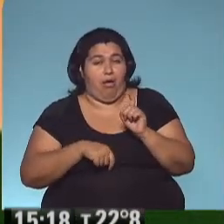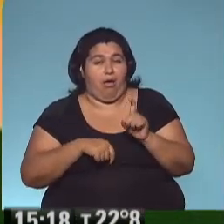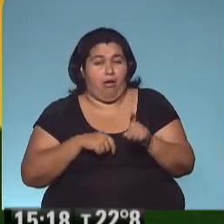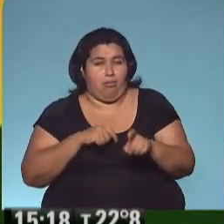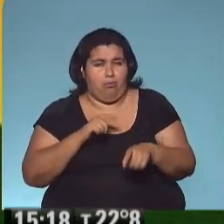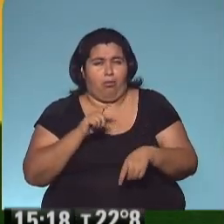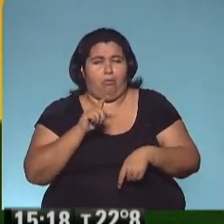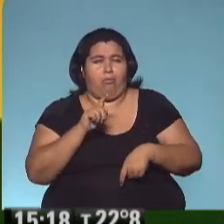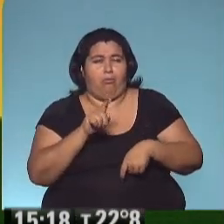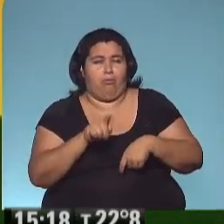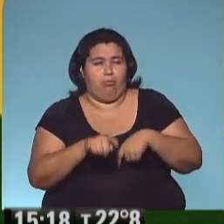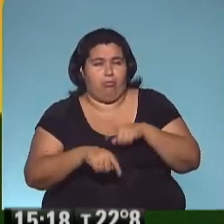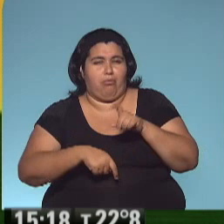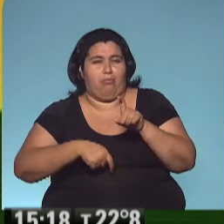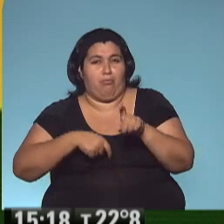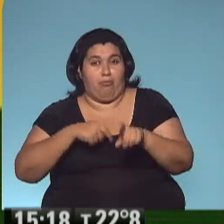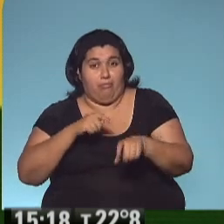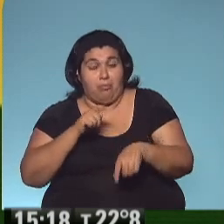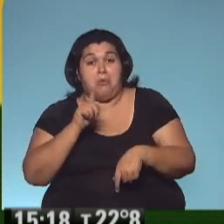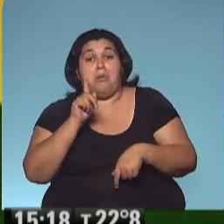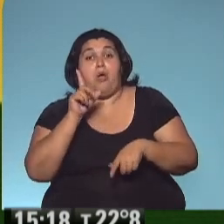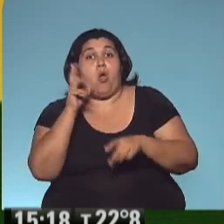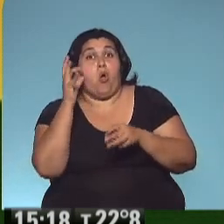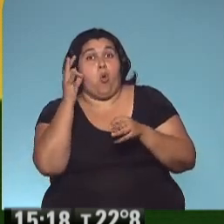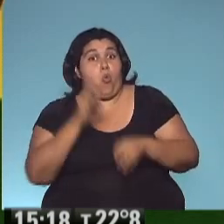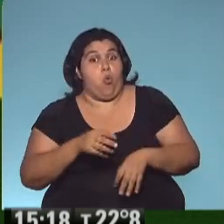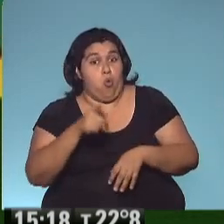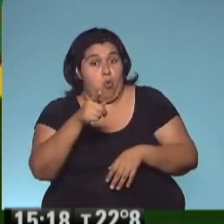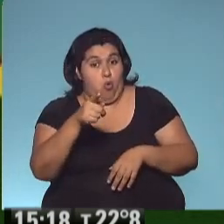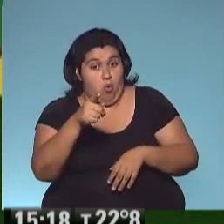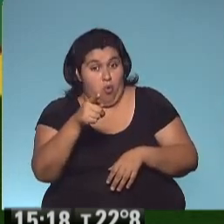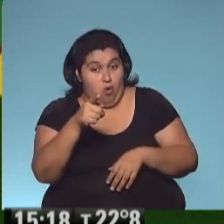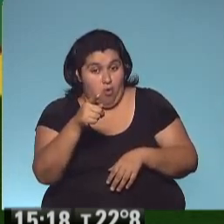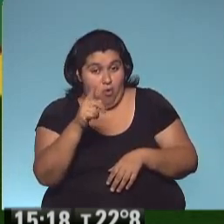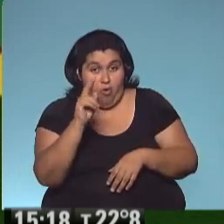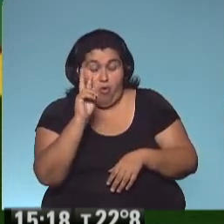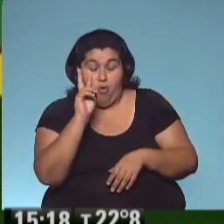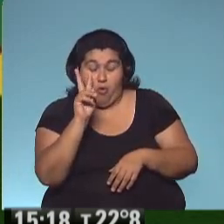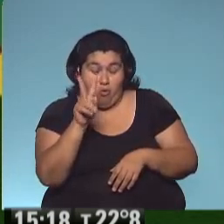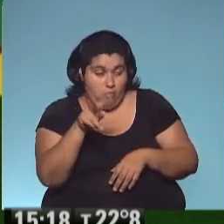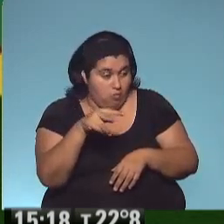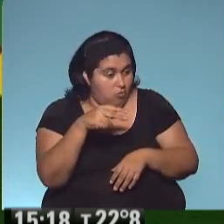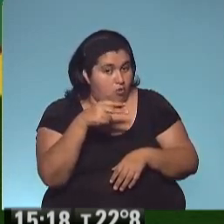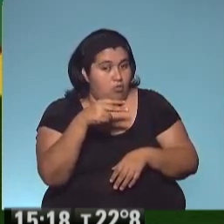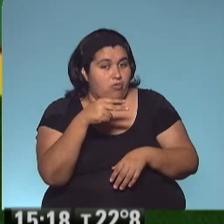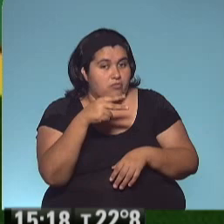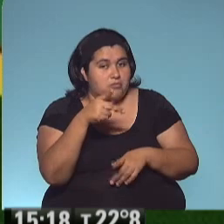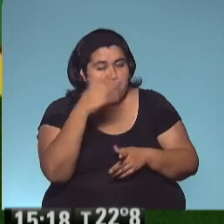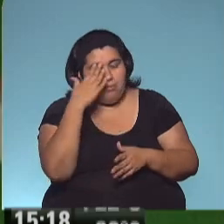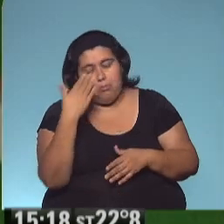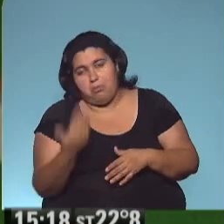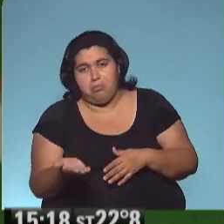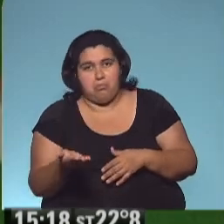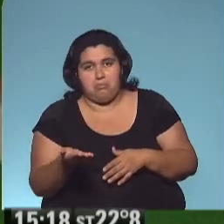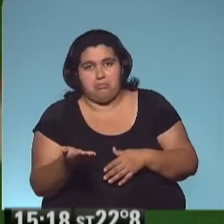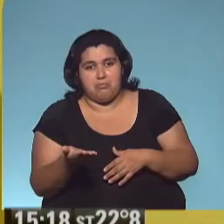llevan muy lejos. Y justo, justo cuando está por descubrir la Irulana en su banquito, se queda dormido.